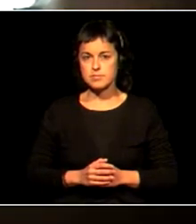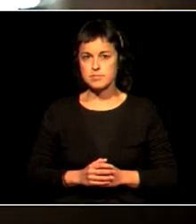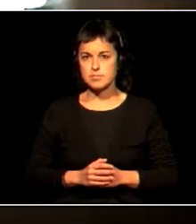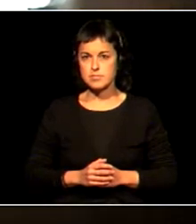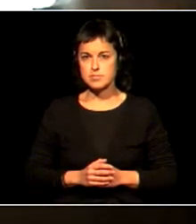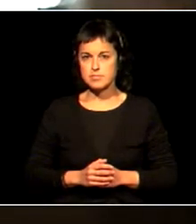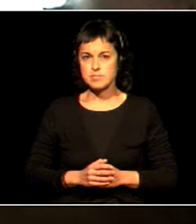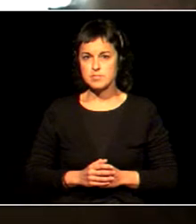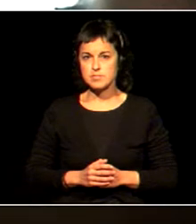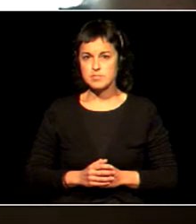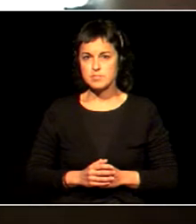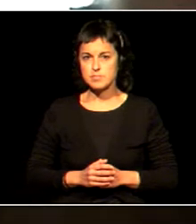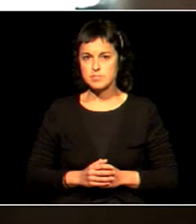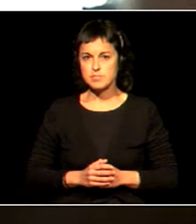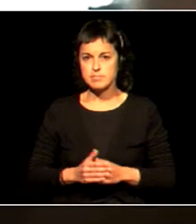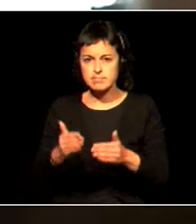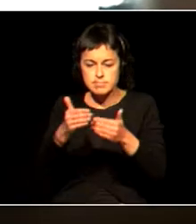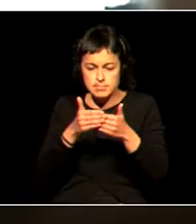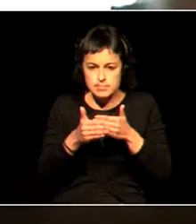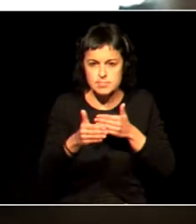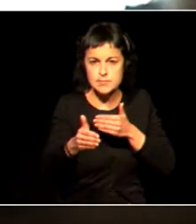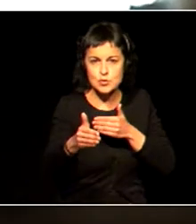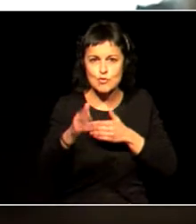Begirada, etorkizunera jartzen duena.